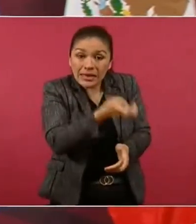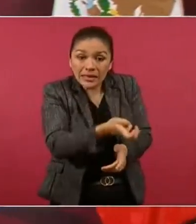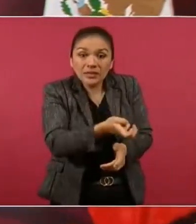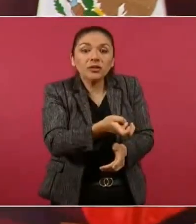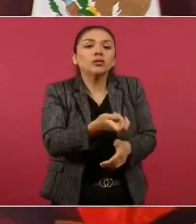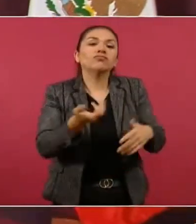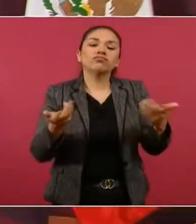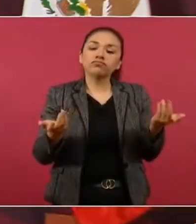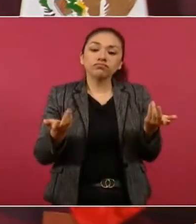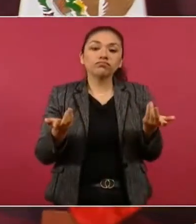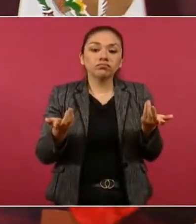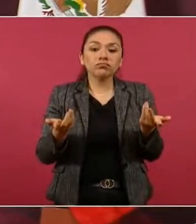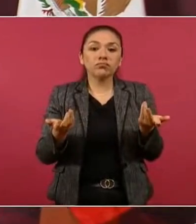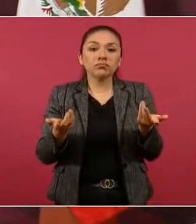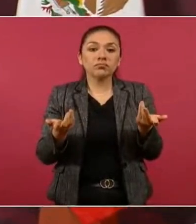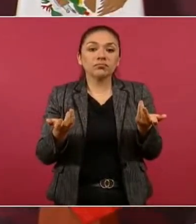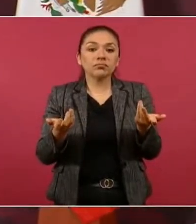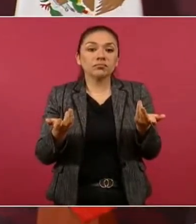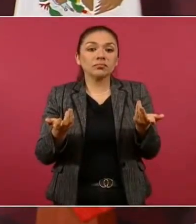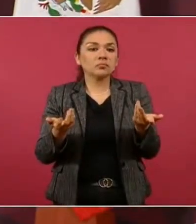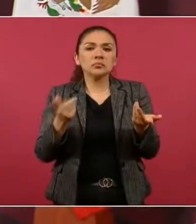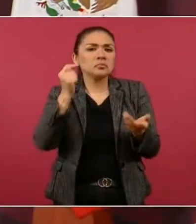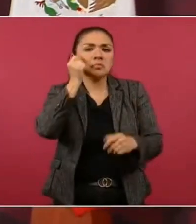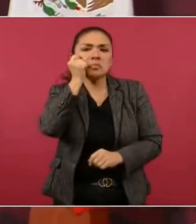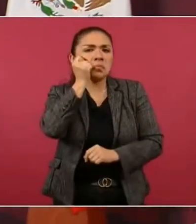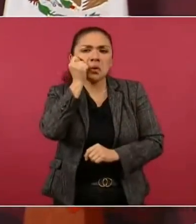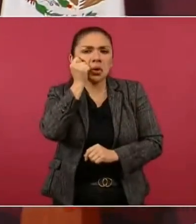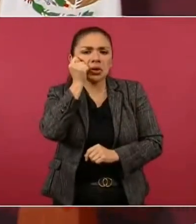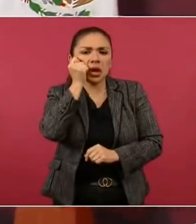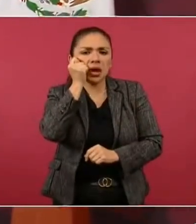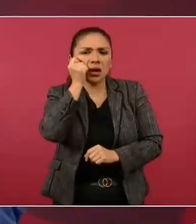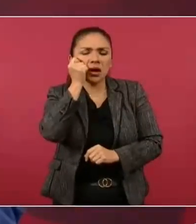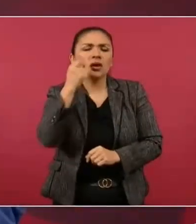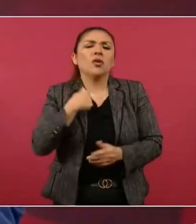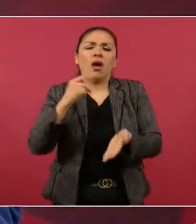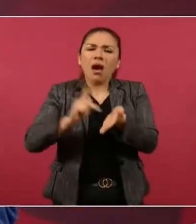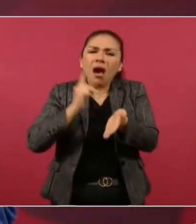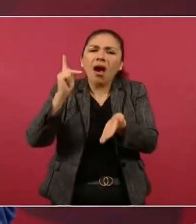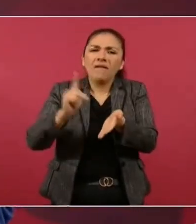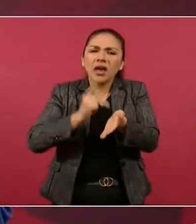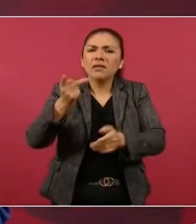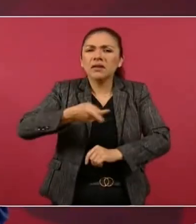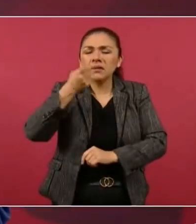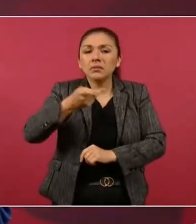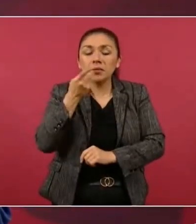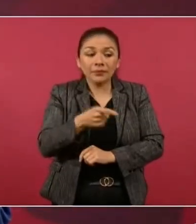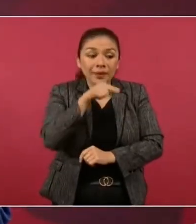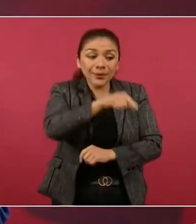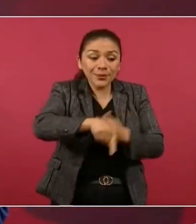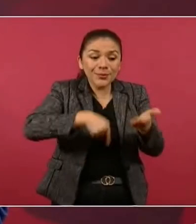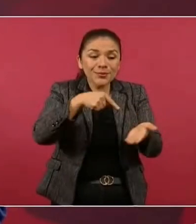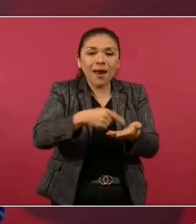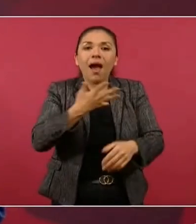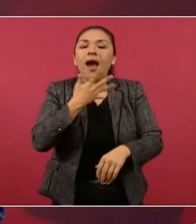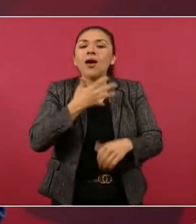pues, aunque sea redundante, se protegen